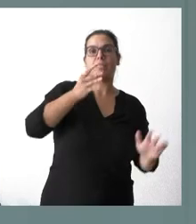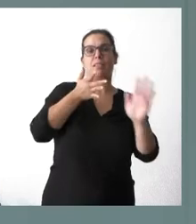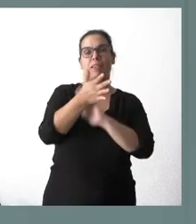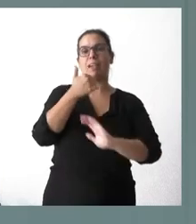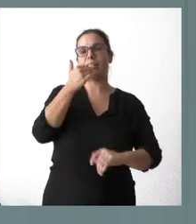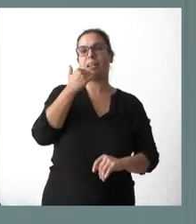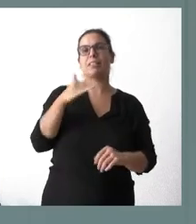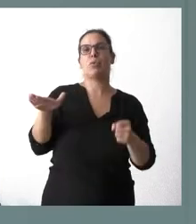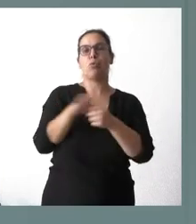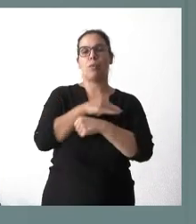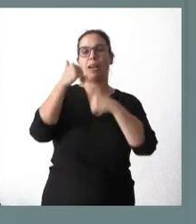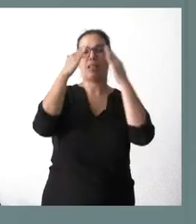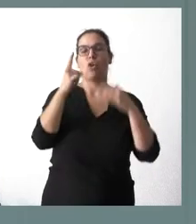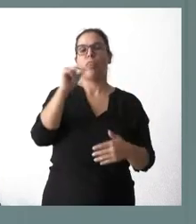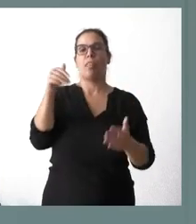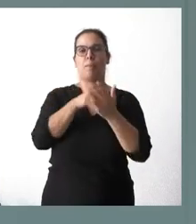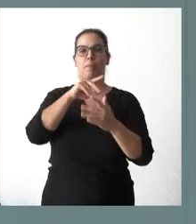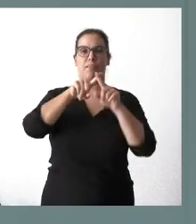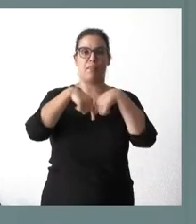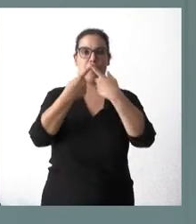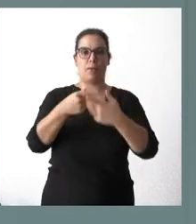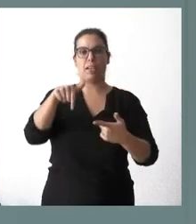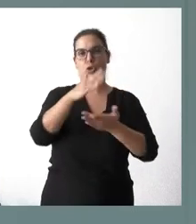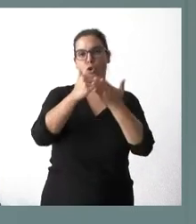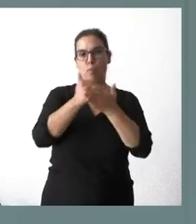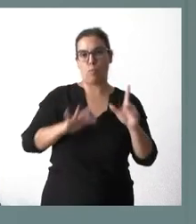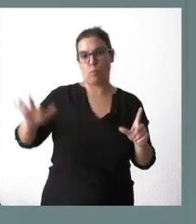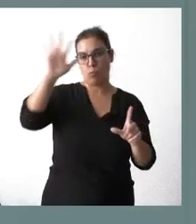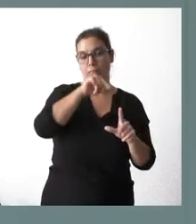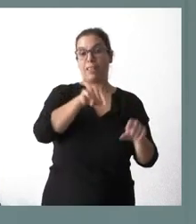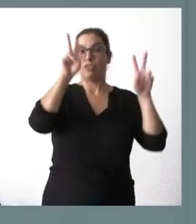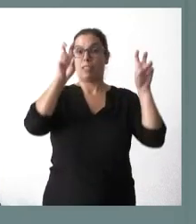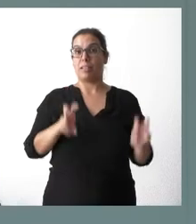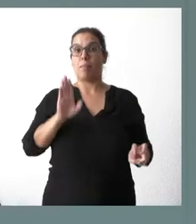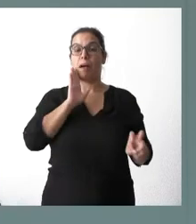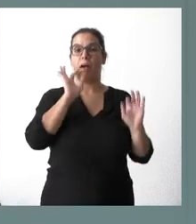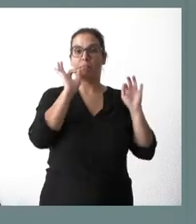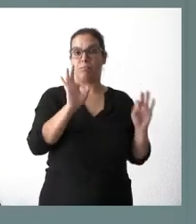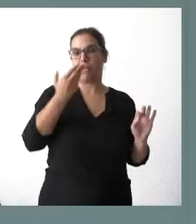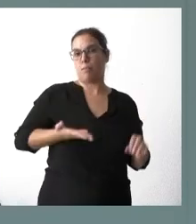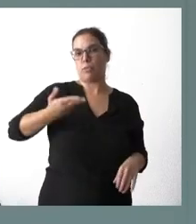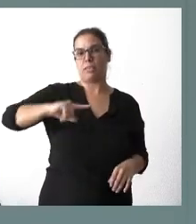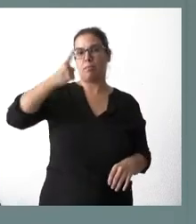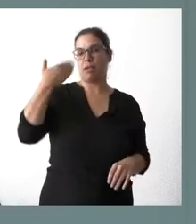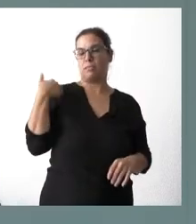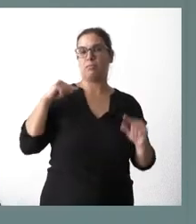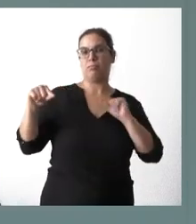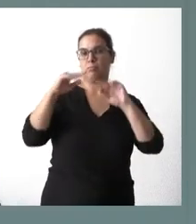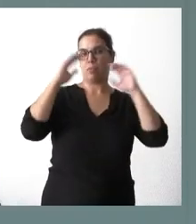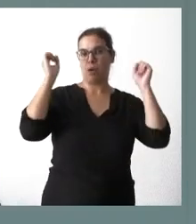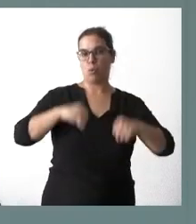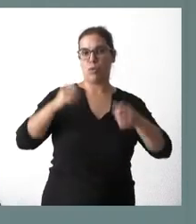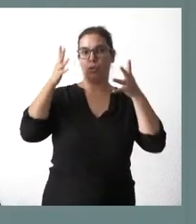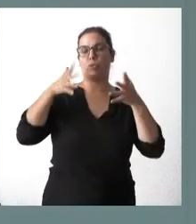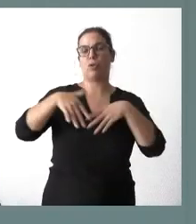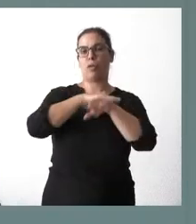de las 100.000 familias en nuestra comunidad autónoma. Esos son los temas más relevantes que han sido objeto de acuerdo en el